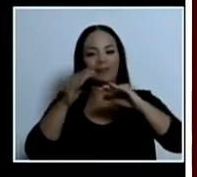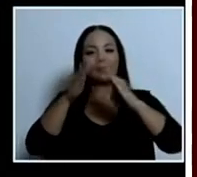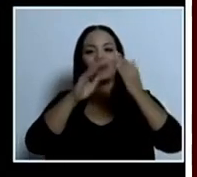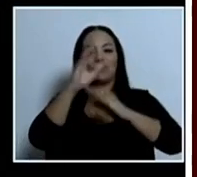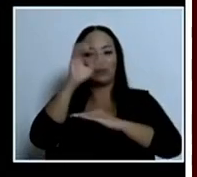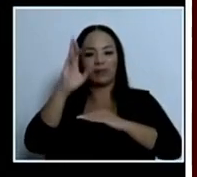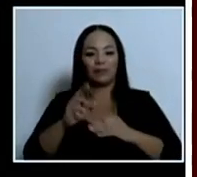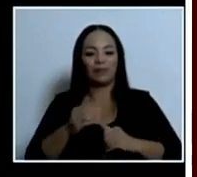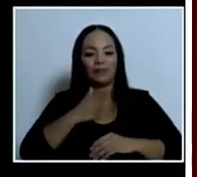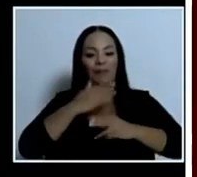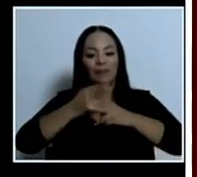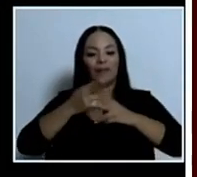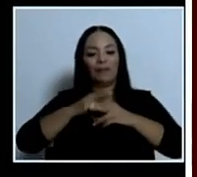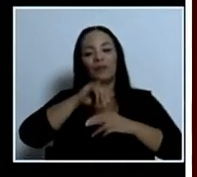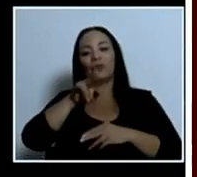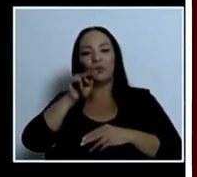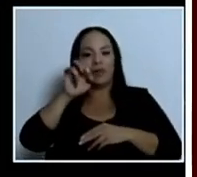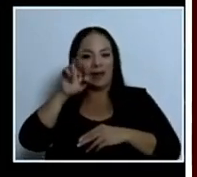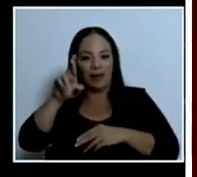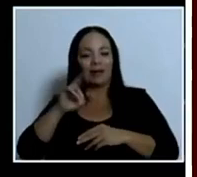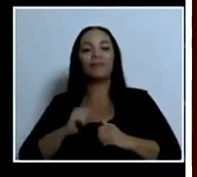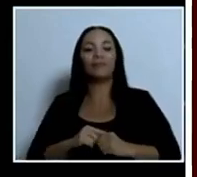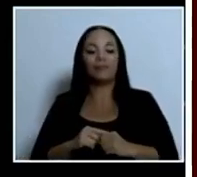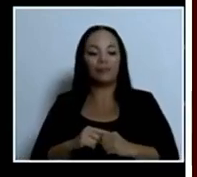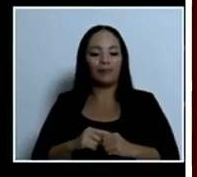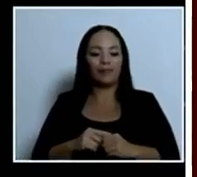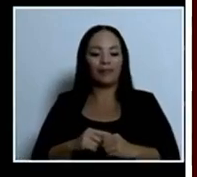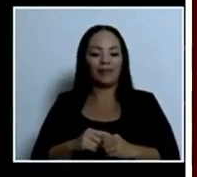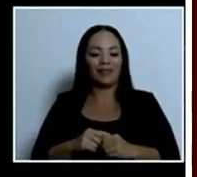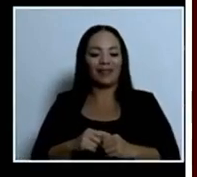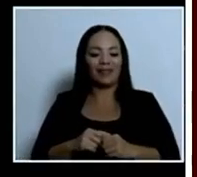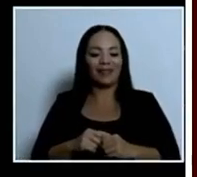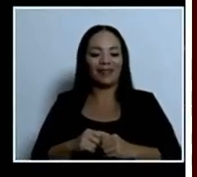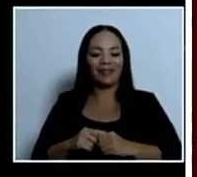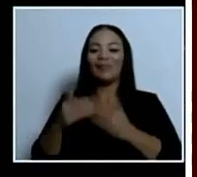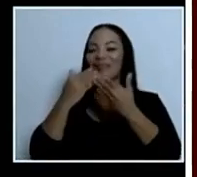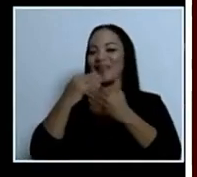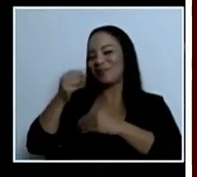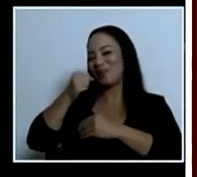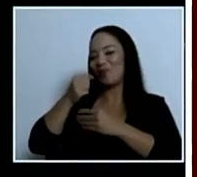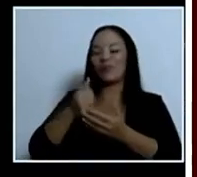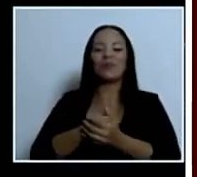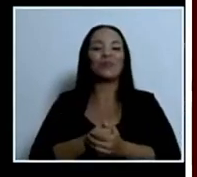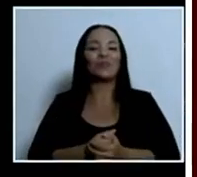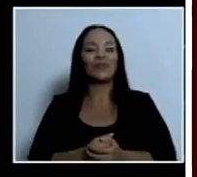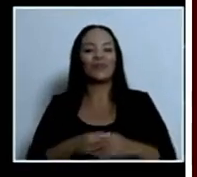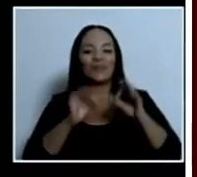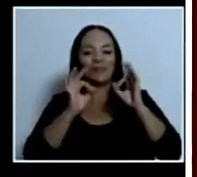Rica. Mi nombre es Junior Mieres. Muchas gracias. Ok.